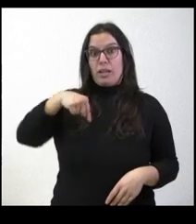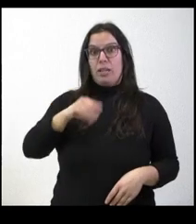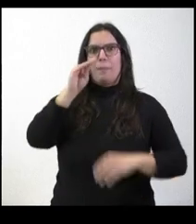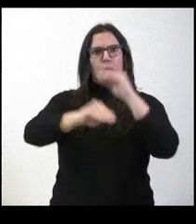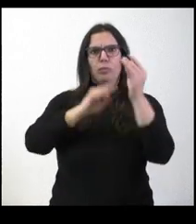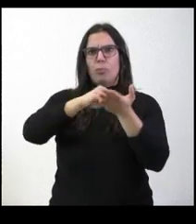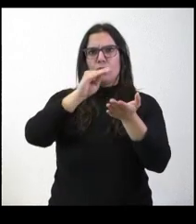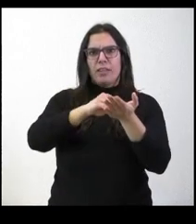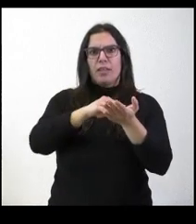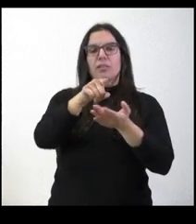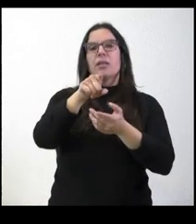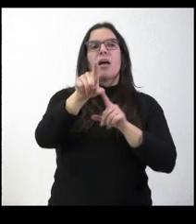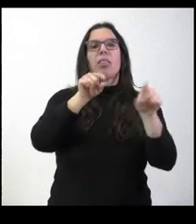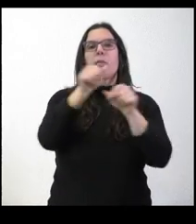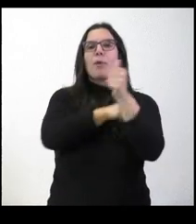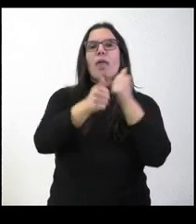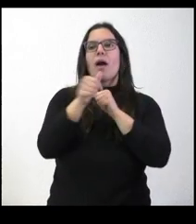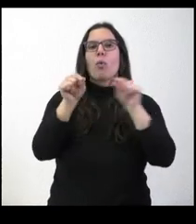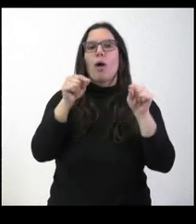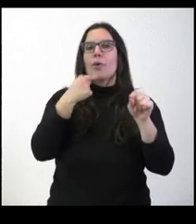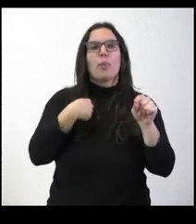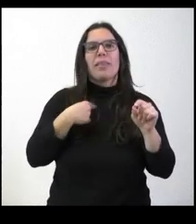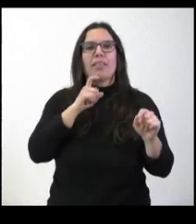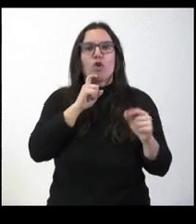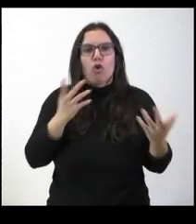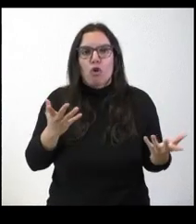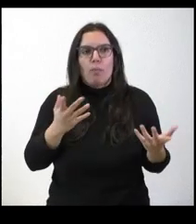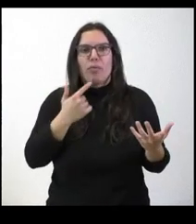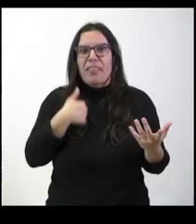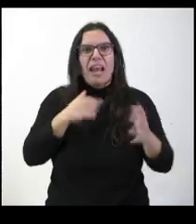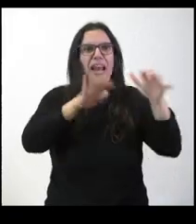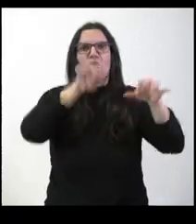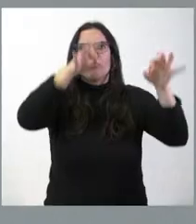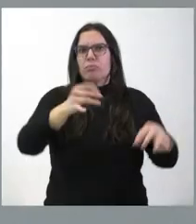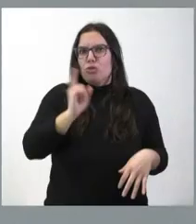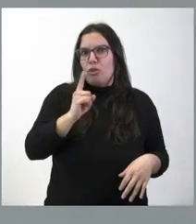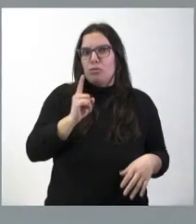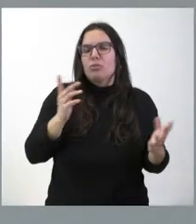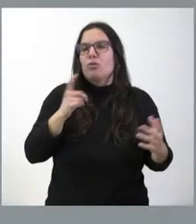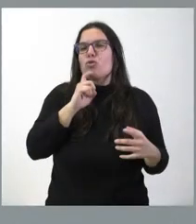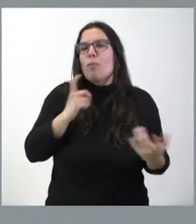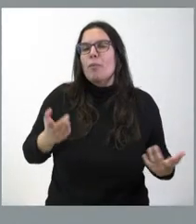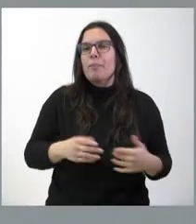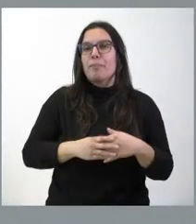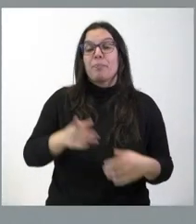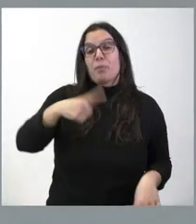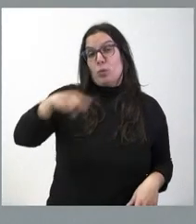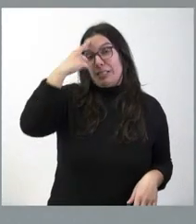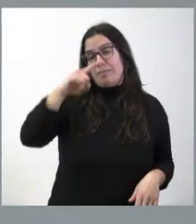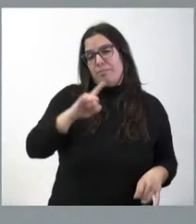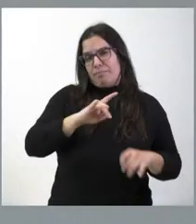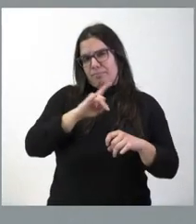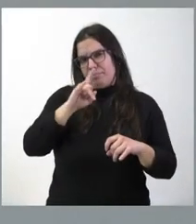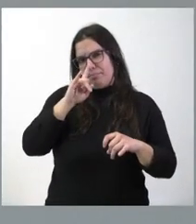de la Junta, de las autonómicas, y no se nos concretó precisamente que fuera la de León. Bueno, ustedes saben claramente